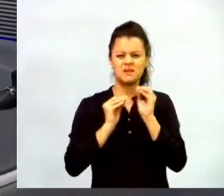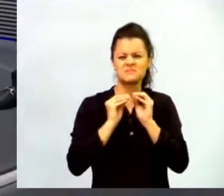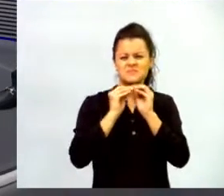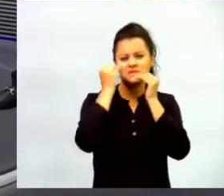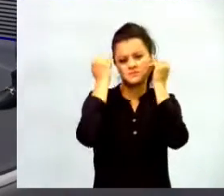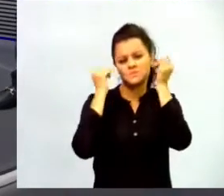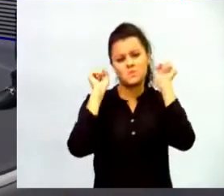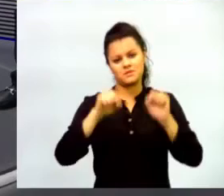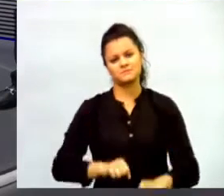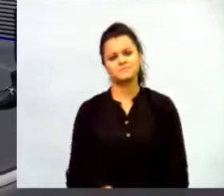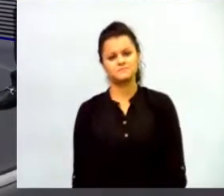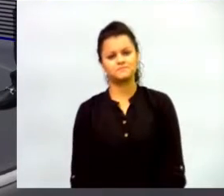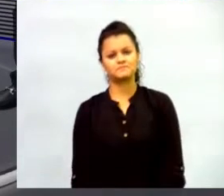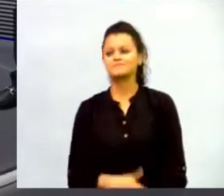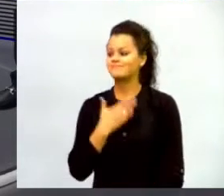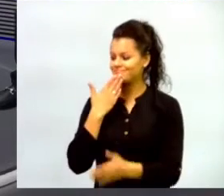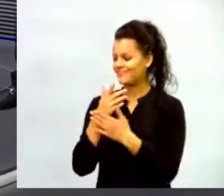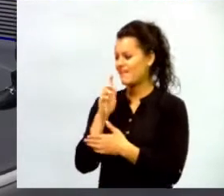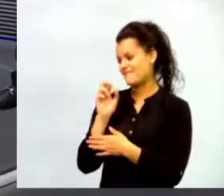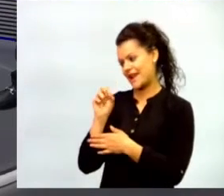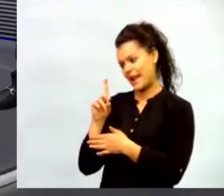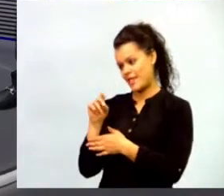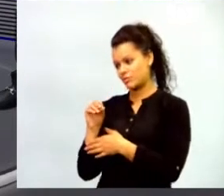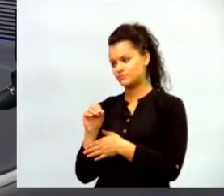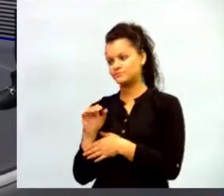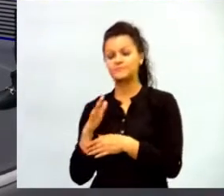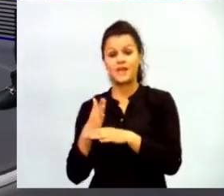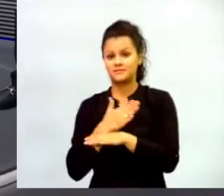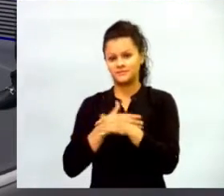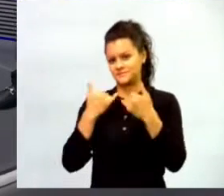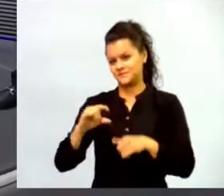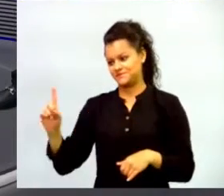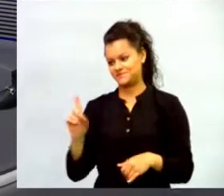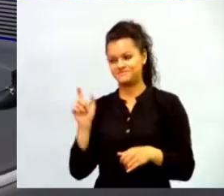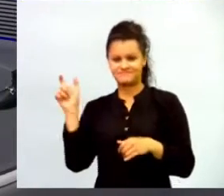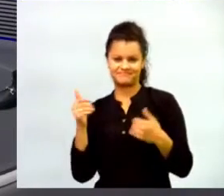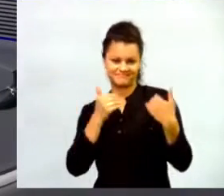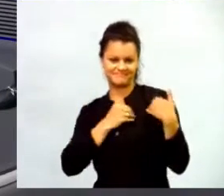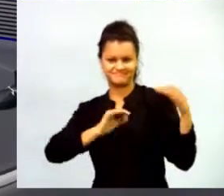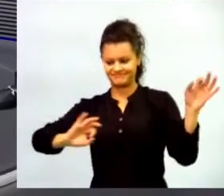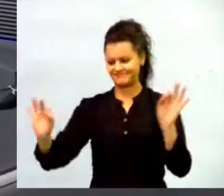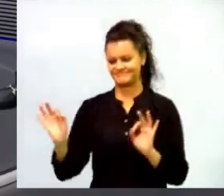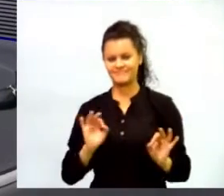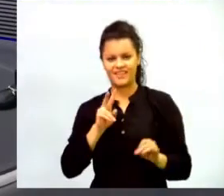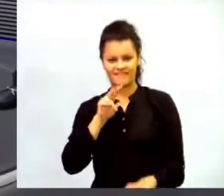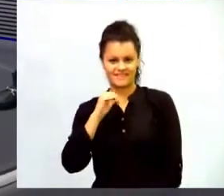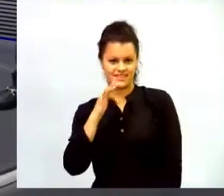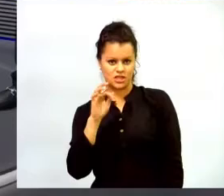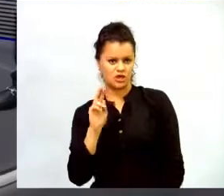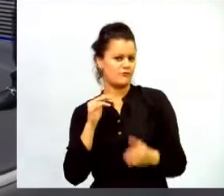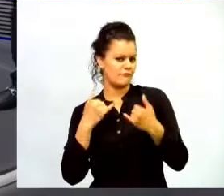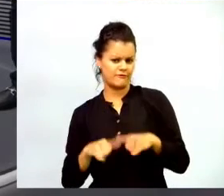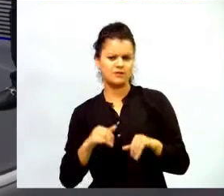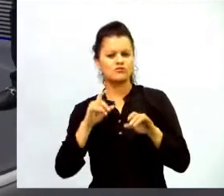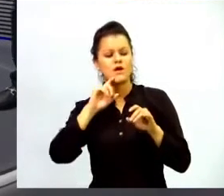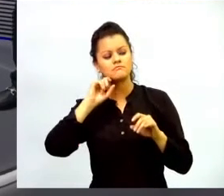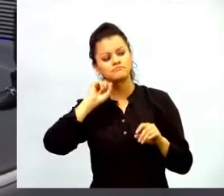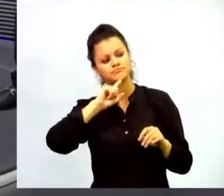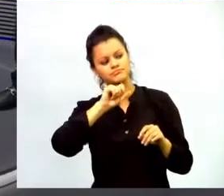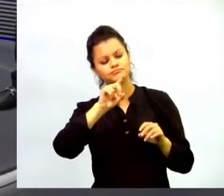muchas gracias Fernando y antes de dar paso a nuestro anfitrión a Víctor que encerrará con una sesión de preguntas y